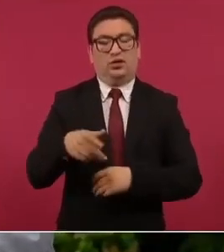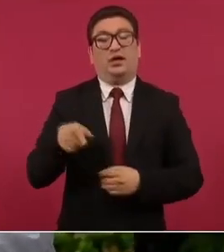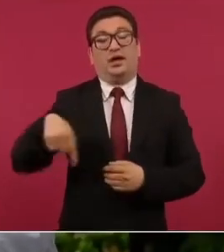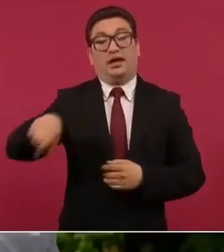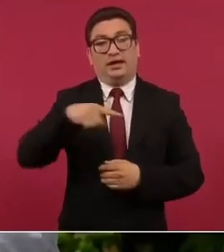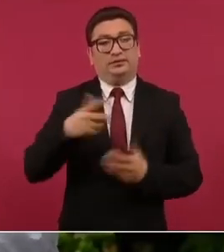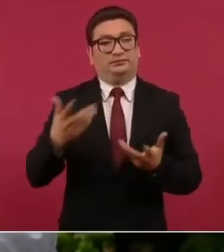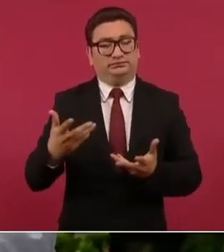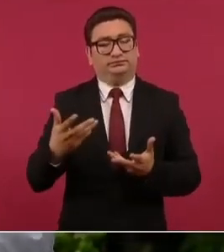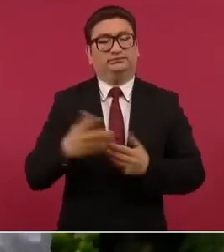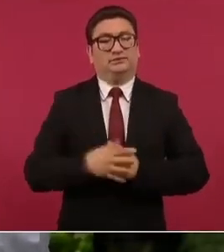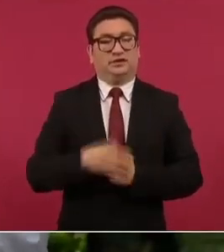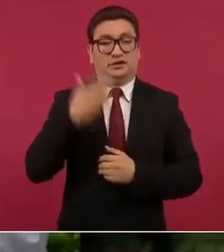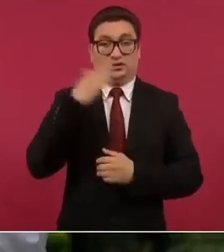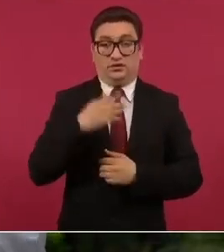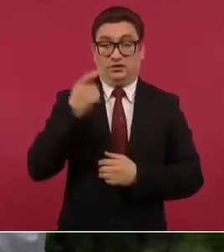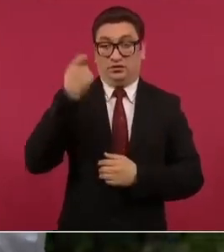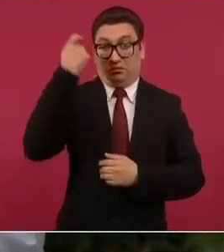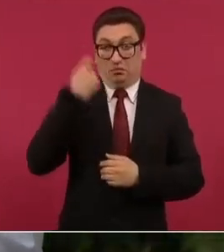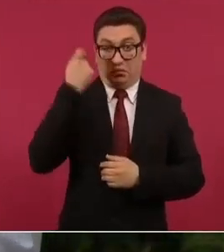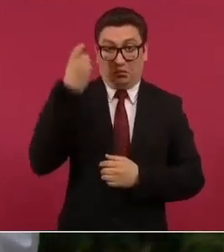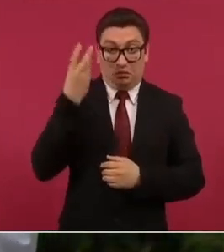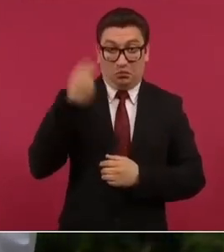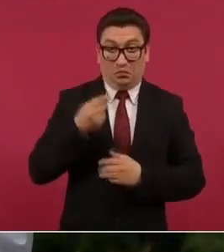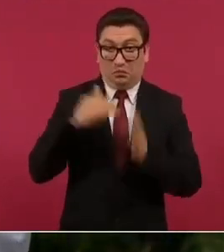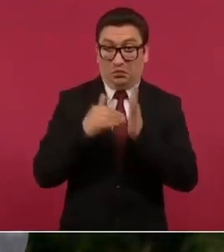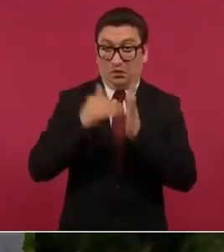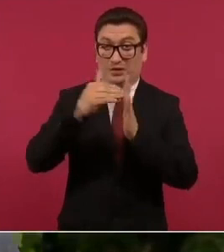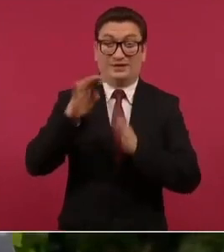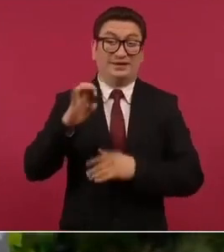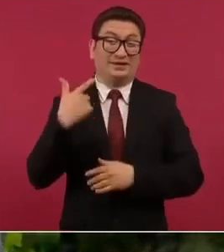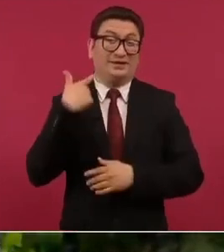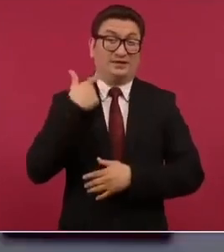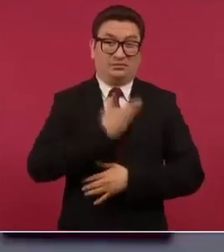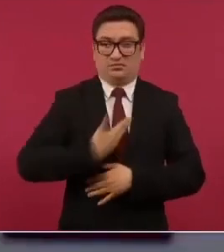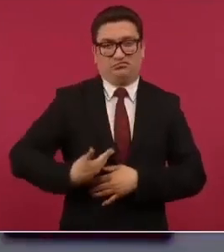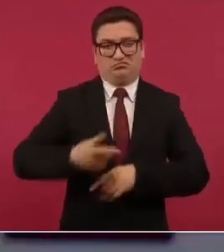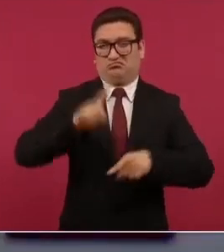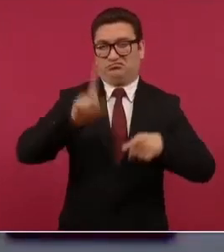hay pensiones millonarias para los expresidentes